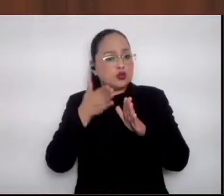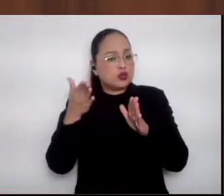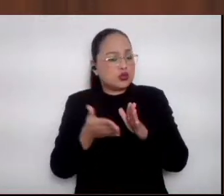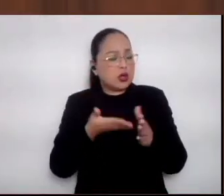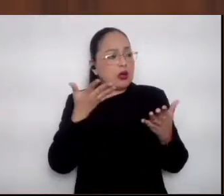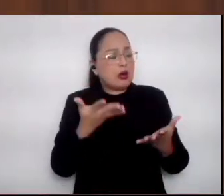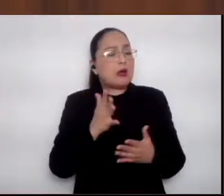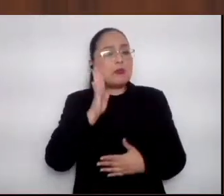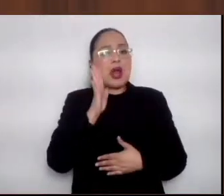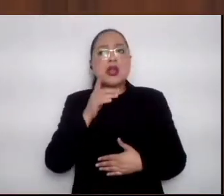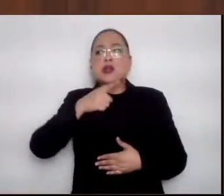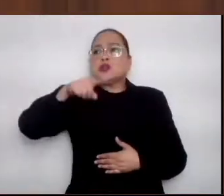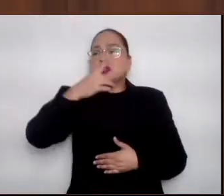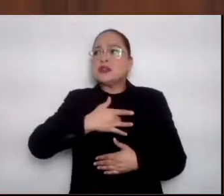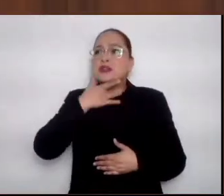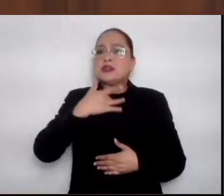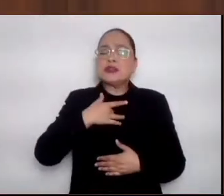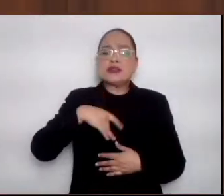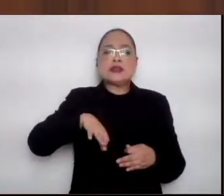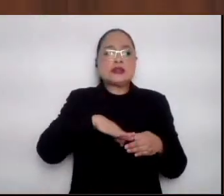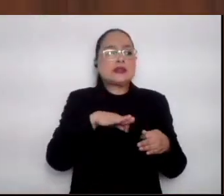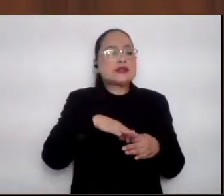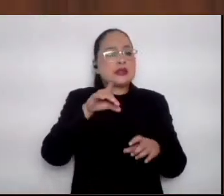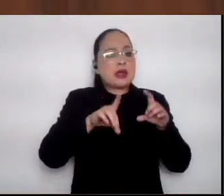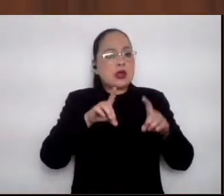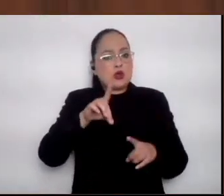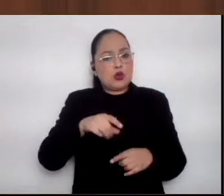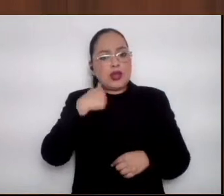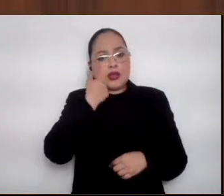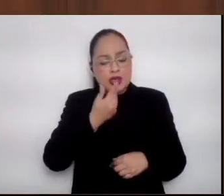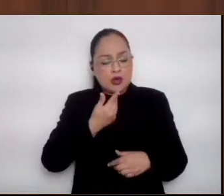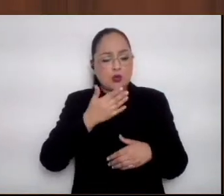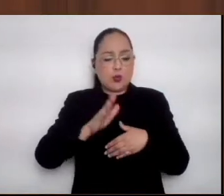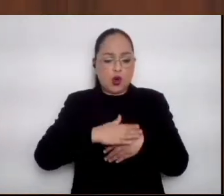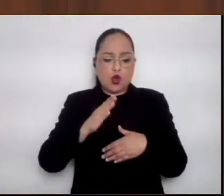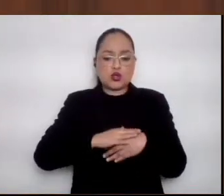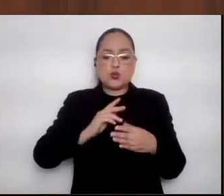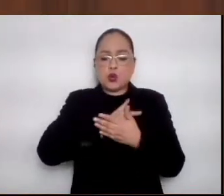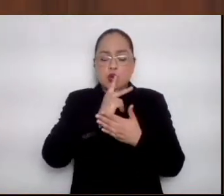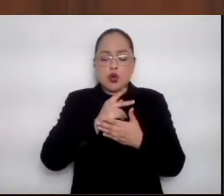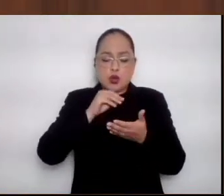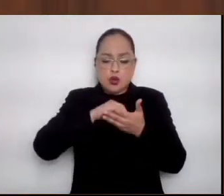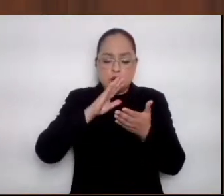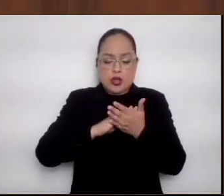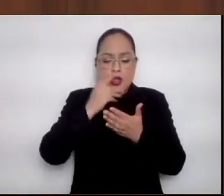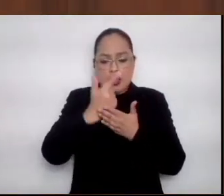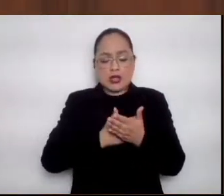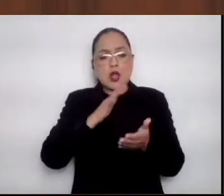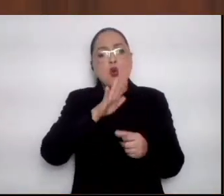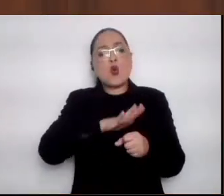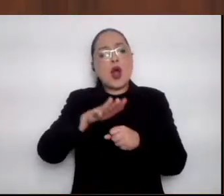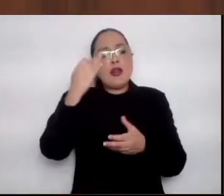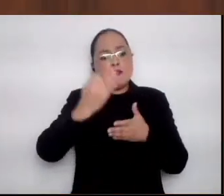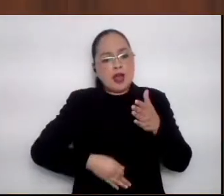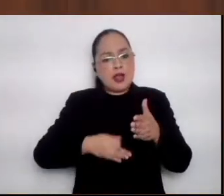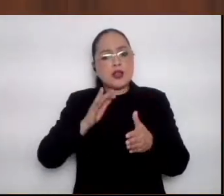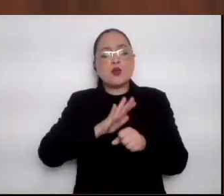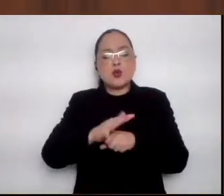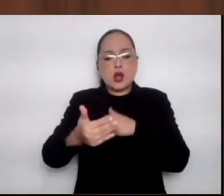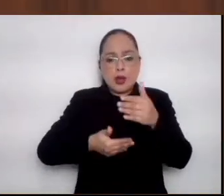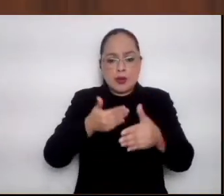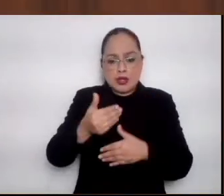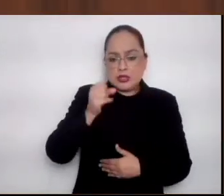que es una inquietud recurrente, me comprometo a entregar una relación de las obras que tenemos pendientes y en proceso, sin embargo,